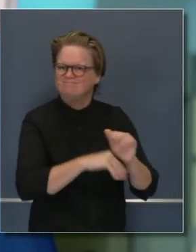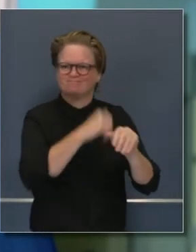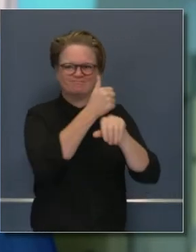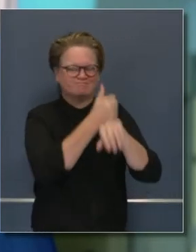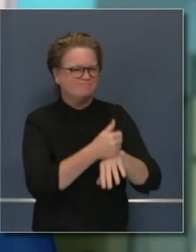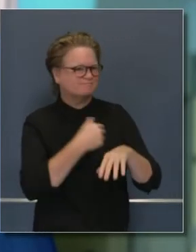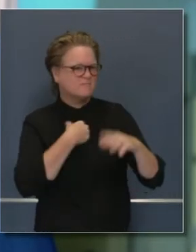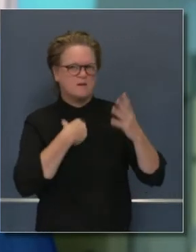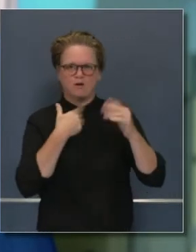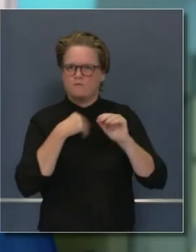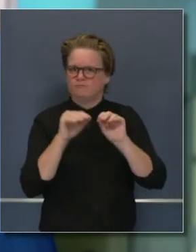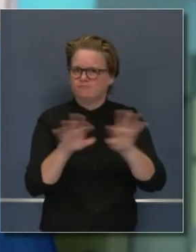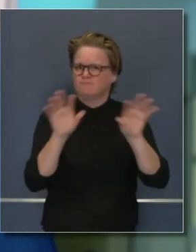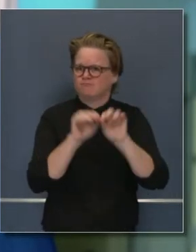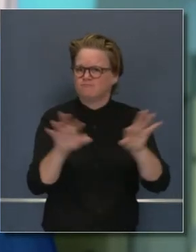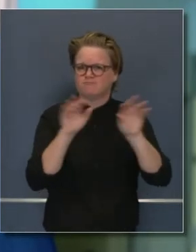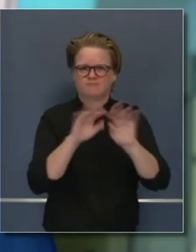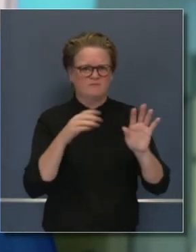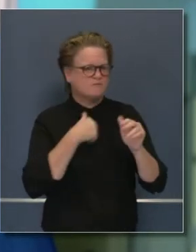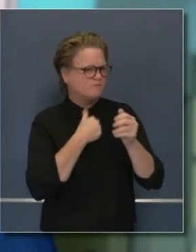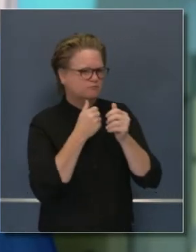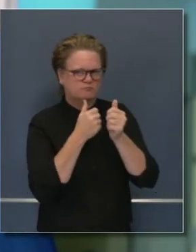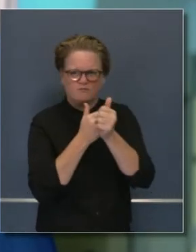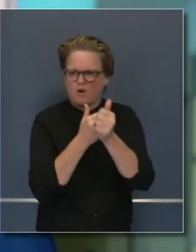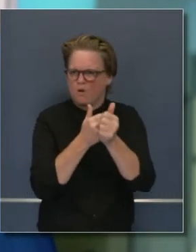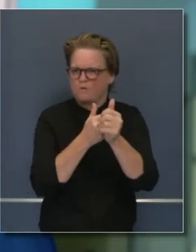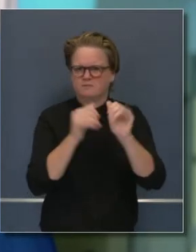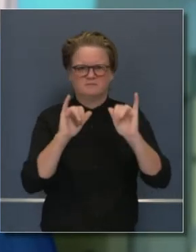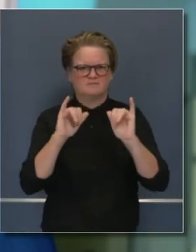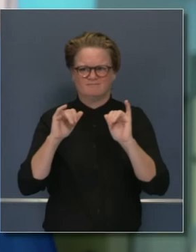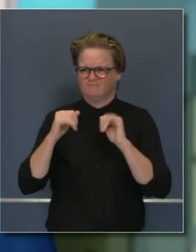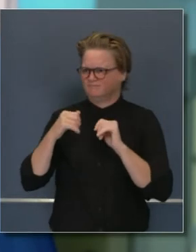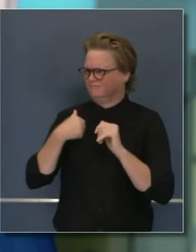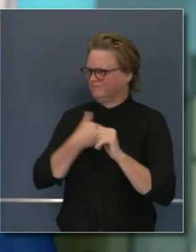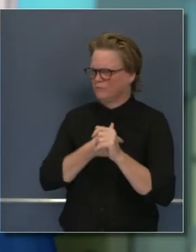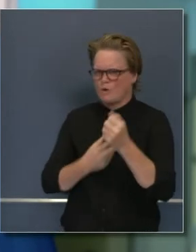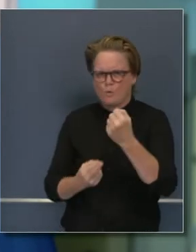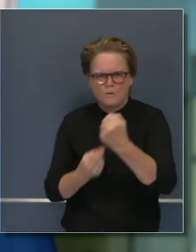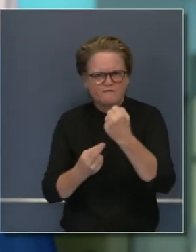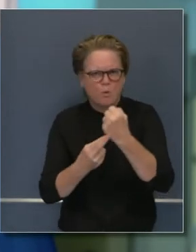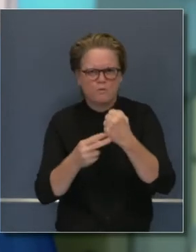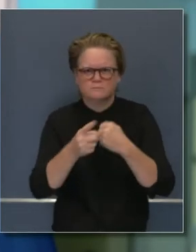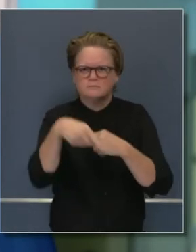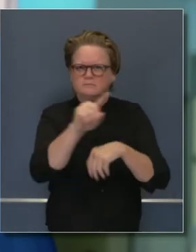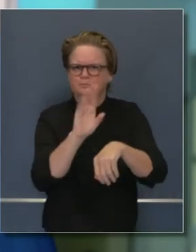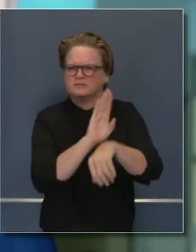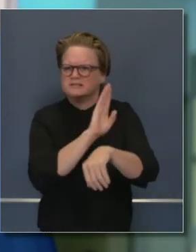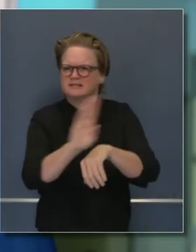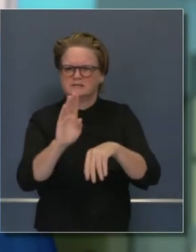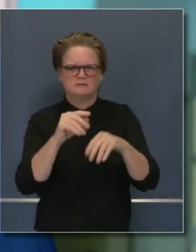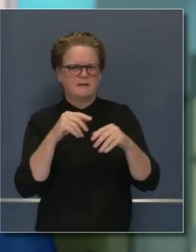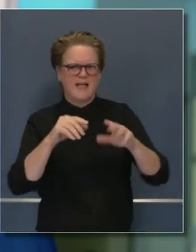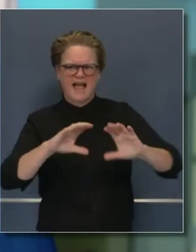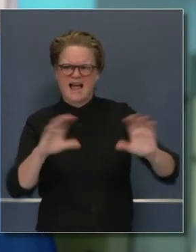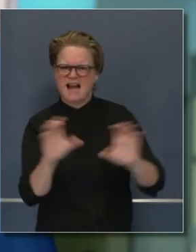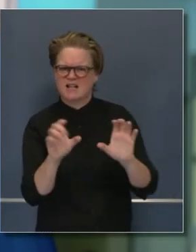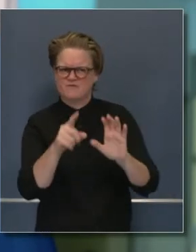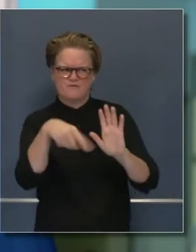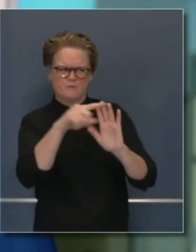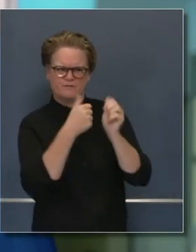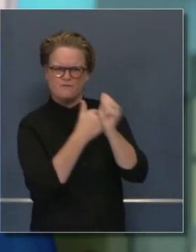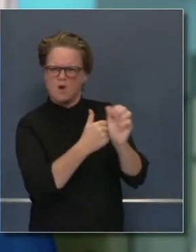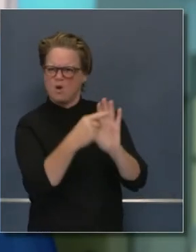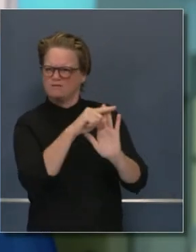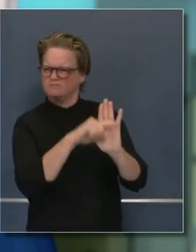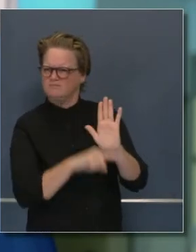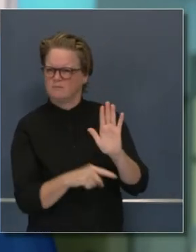reglas y queremos hacer que se obedezcan estas reglas para individuos y negocios también. Como sabe